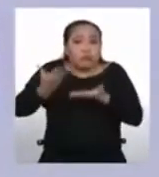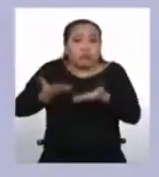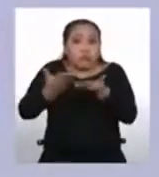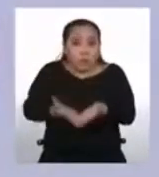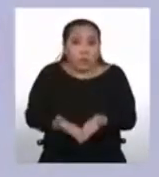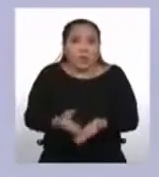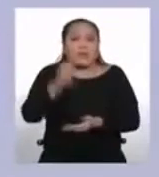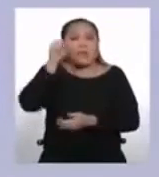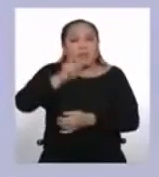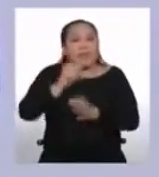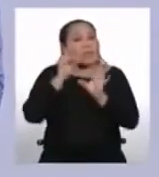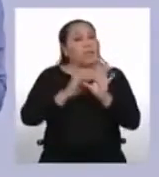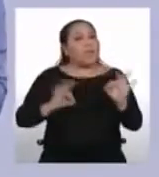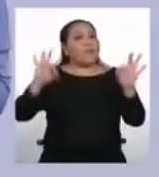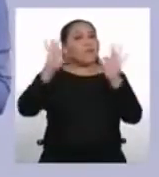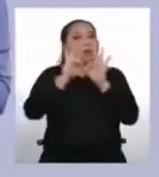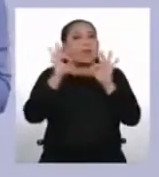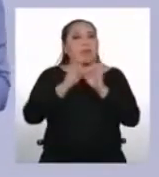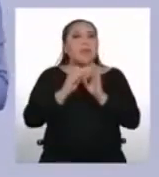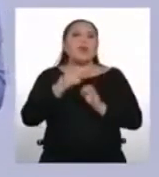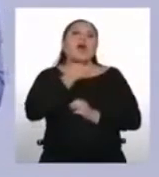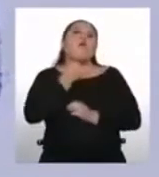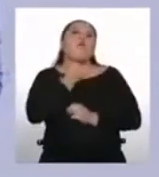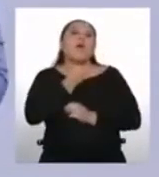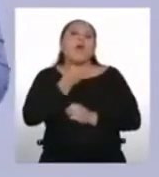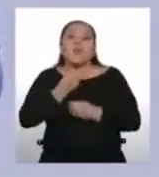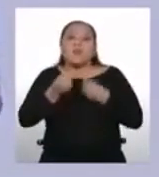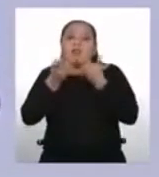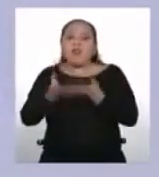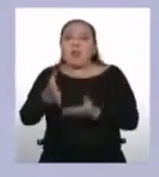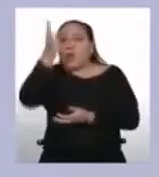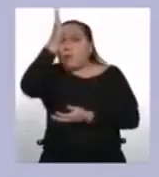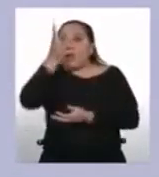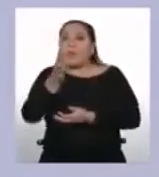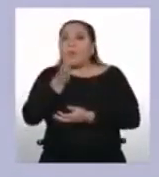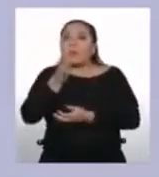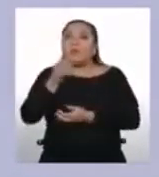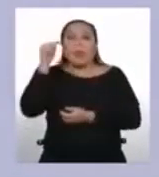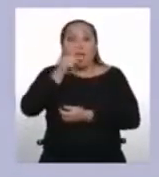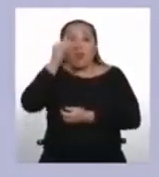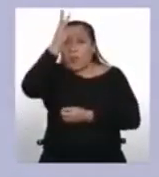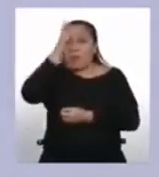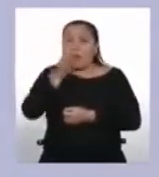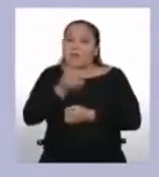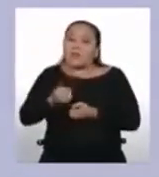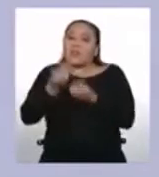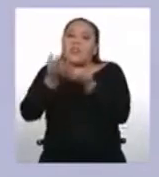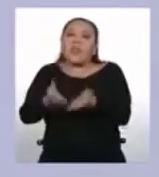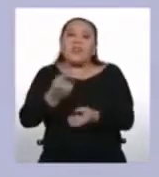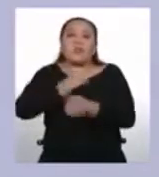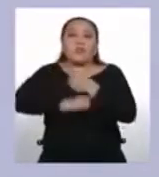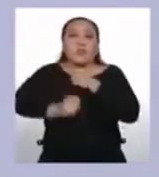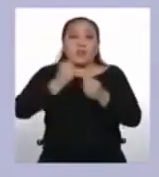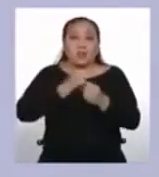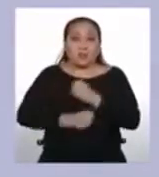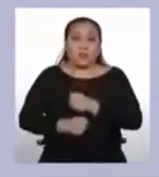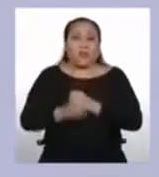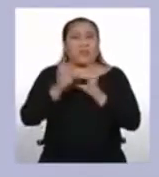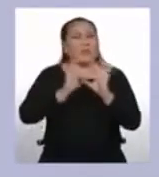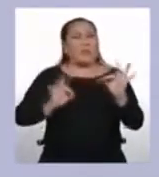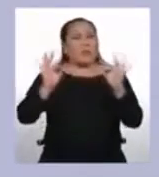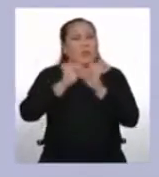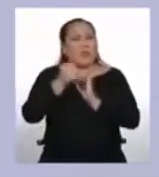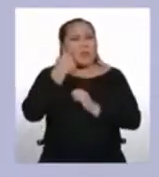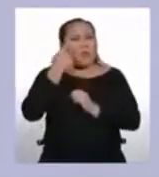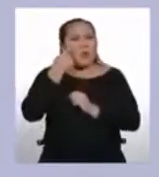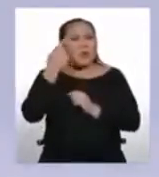de manera intergeneracional, es decir, de los abuelos a los padres y a los niños. Es muy importante conocer nuestra diversidad cultural y hacer lo